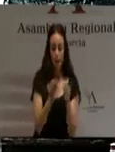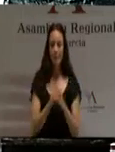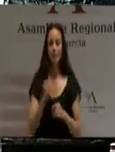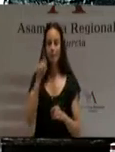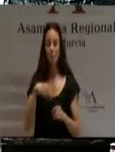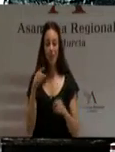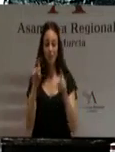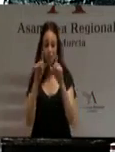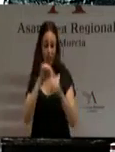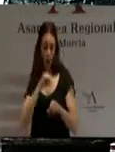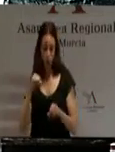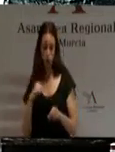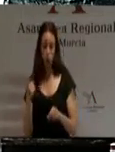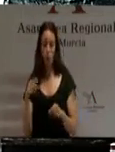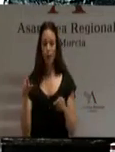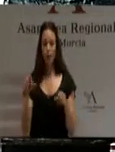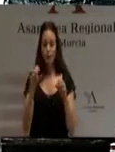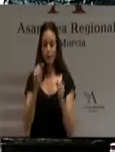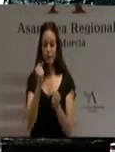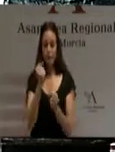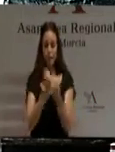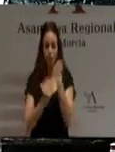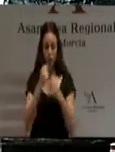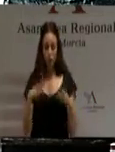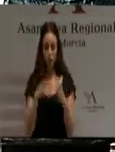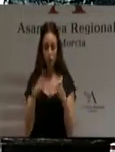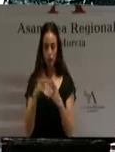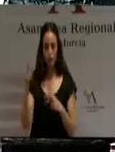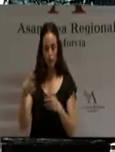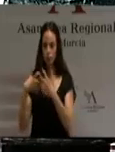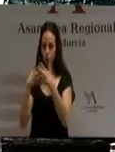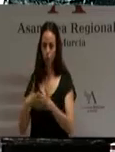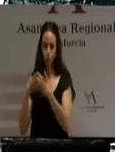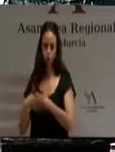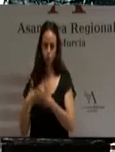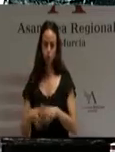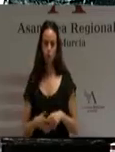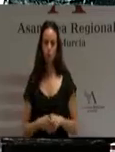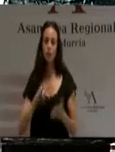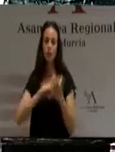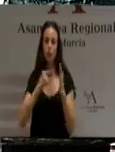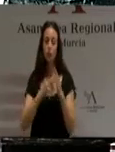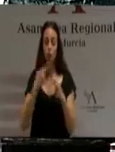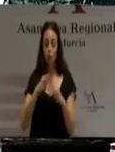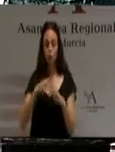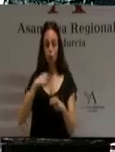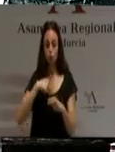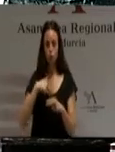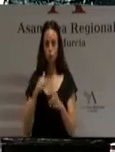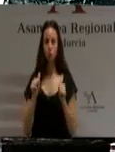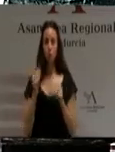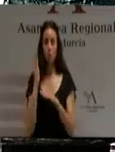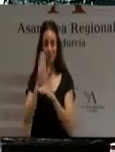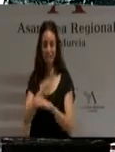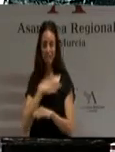junto con la economía social, son los motores de nuestra economía. El proyecto político que quiero liderar y que hoy les presento se